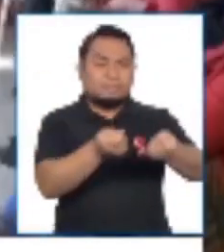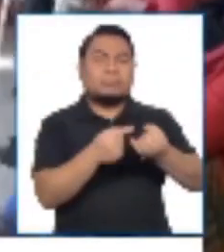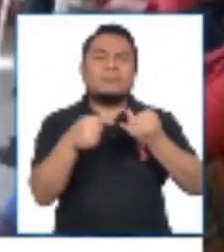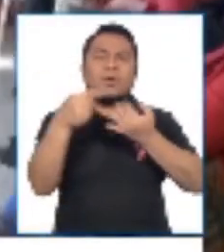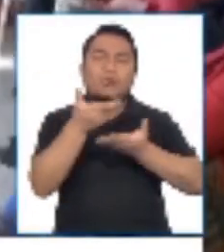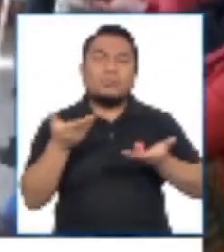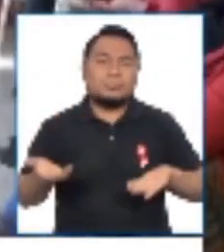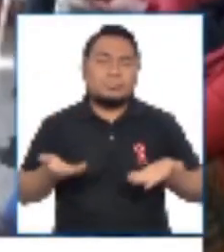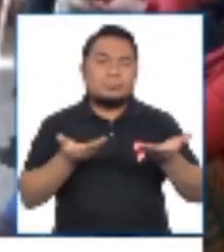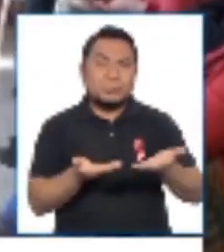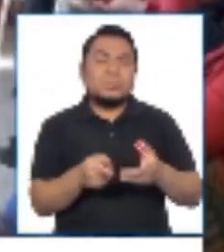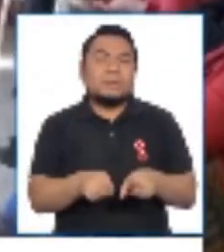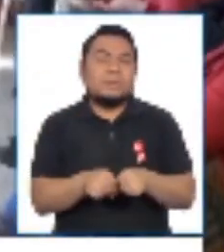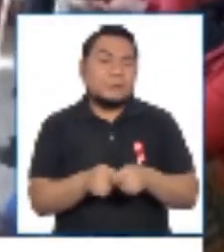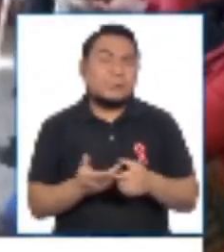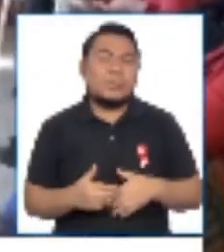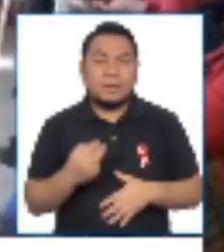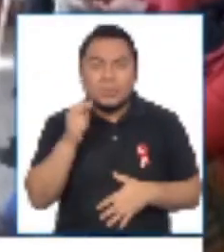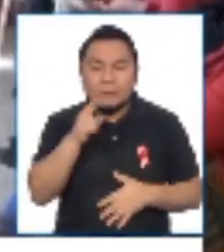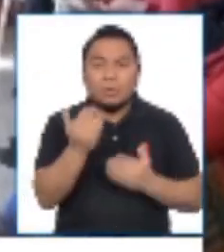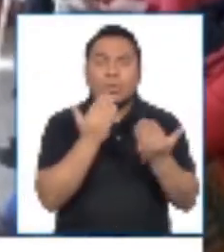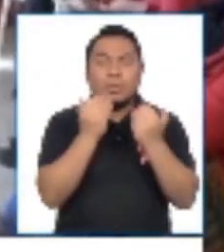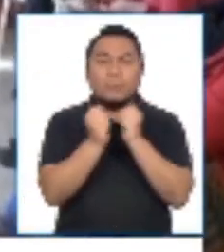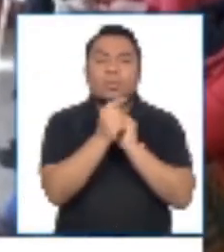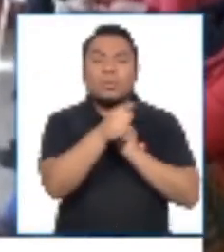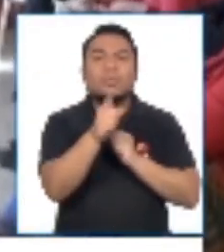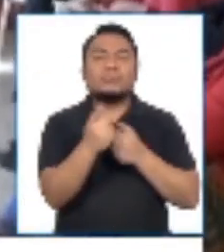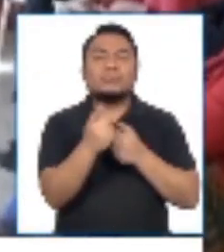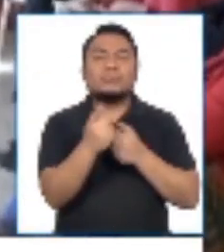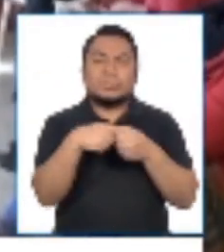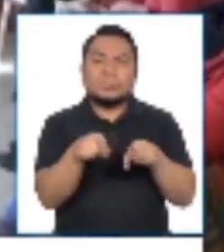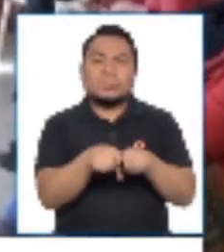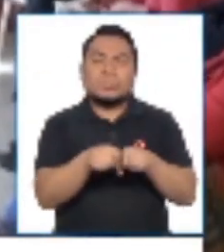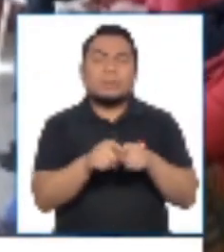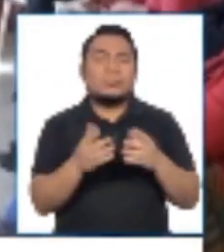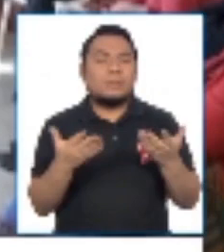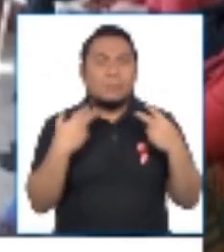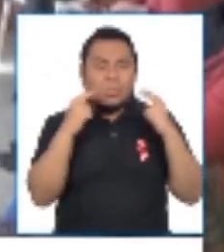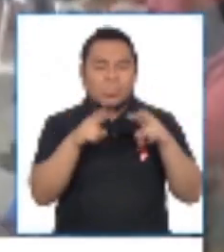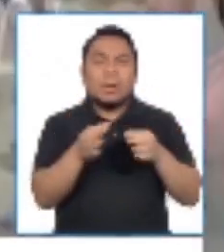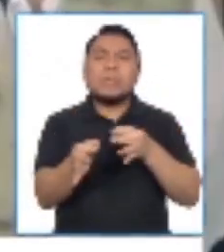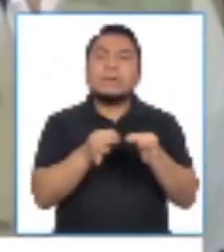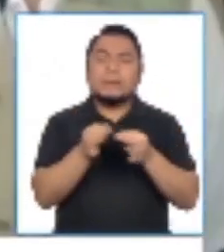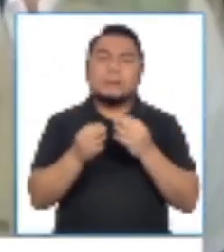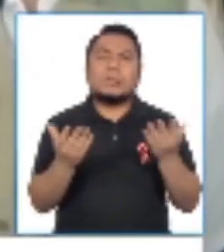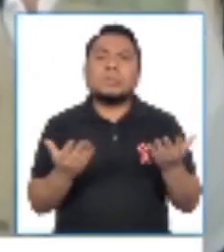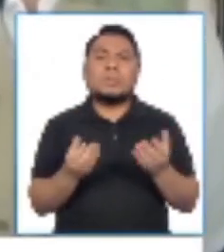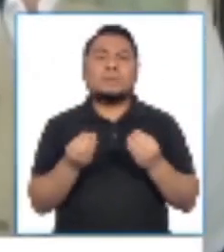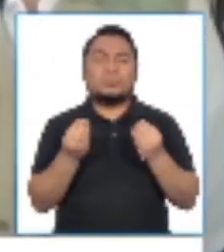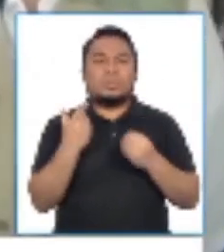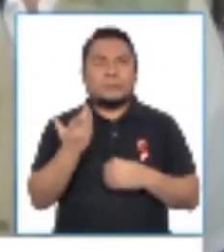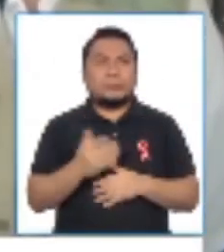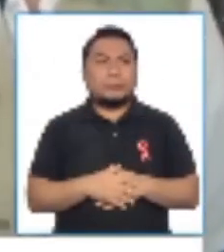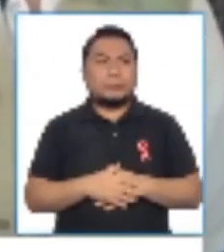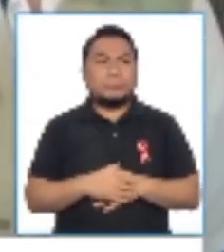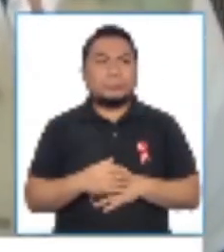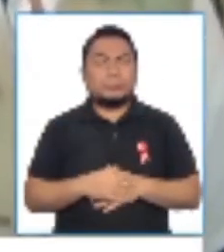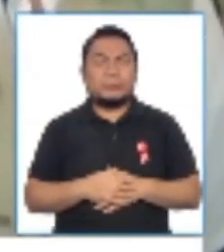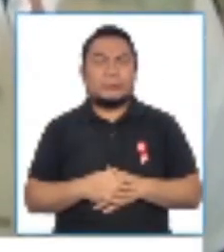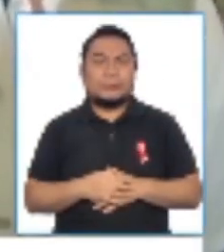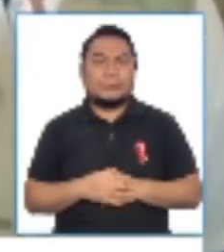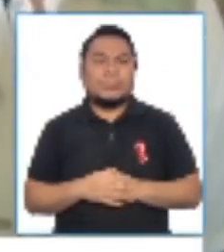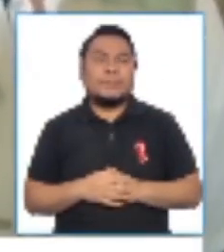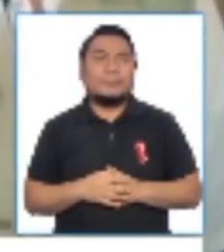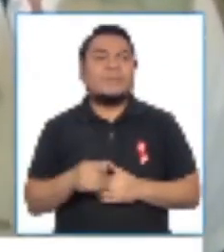Tuvimos un encuentro con ellas para ver justamente su situación, pero también para explicarles. Muchas de ellas se dedican a actividades